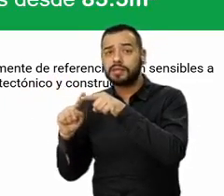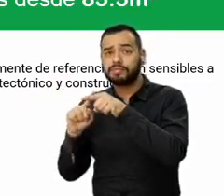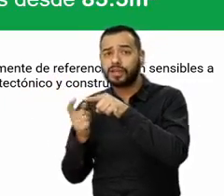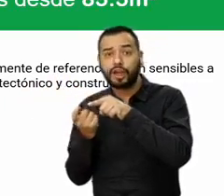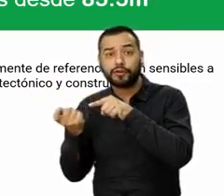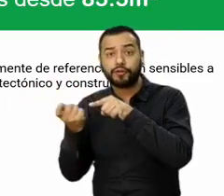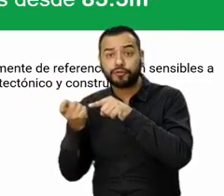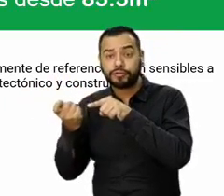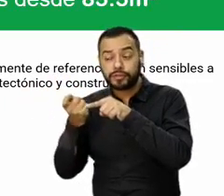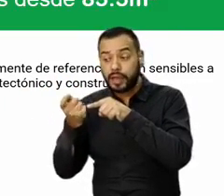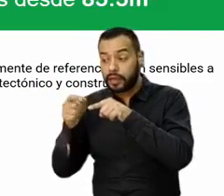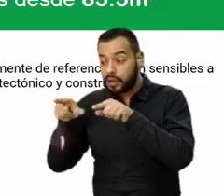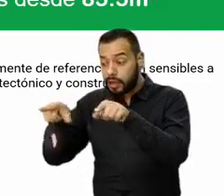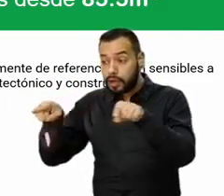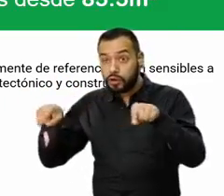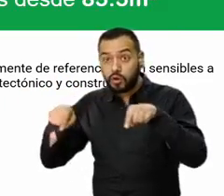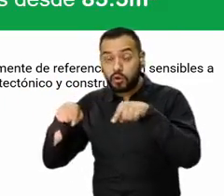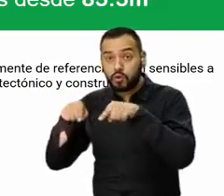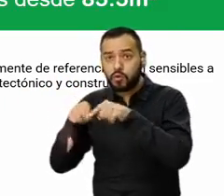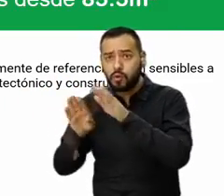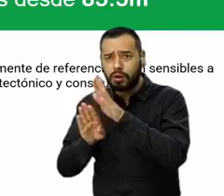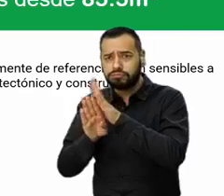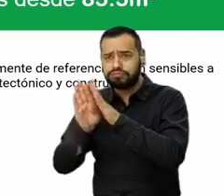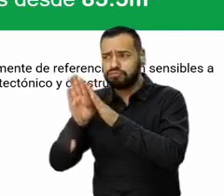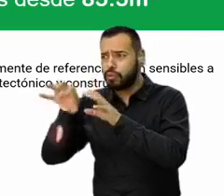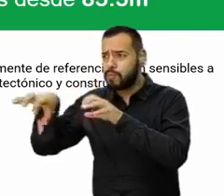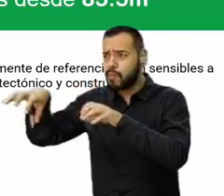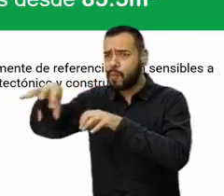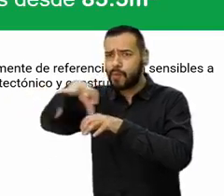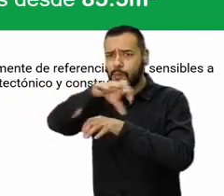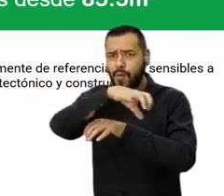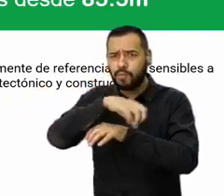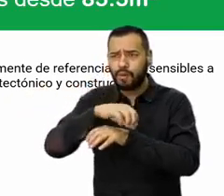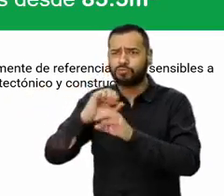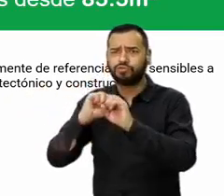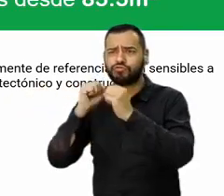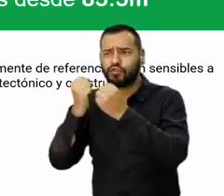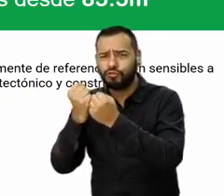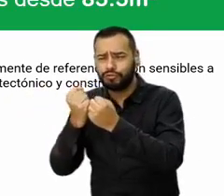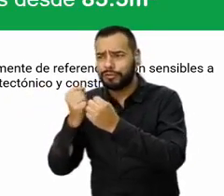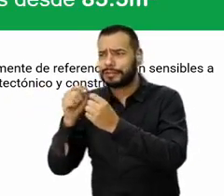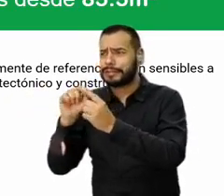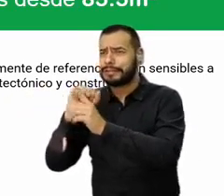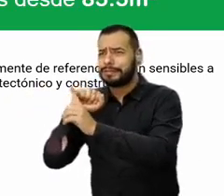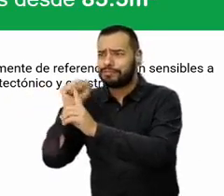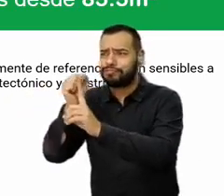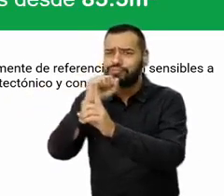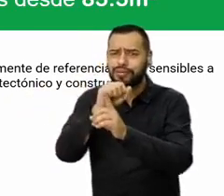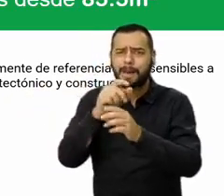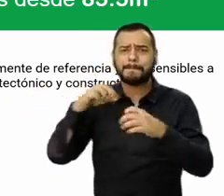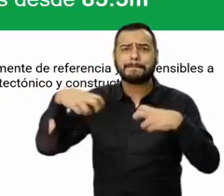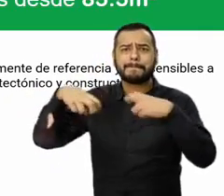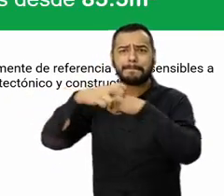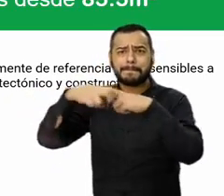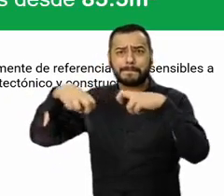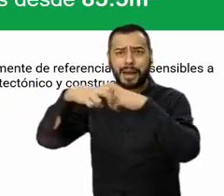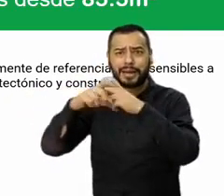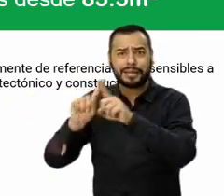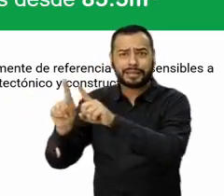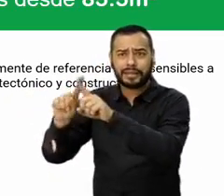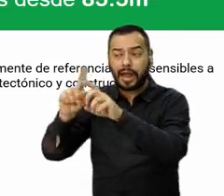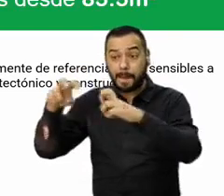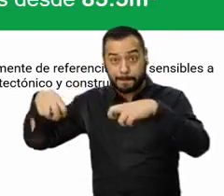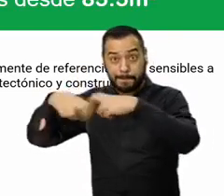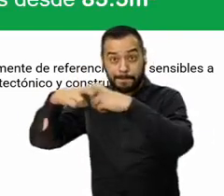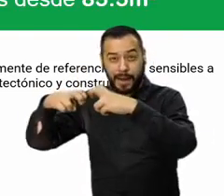y es una zona que está en desarrollo con unas zonas sociales de parques entregados, lo cual permite caminar. Hay un parque que le llaman